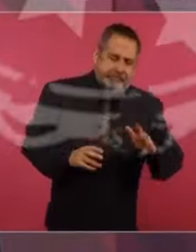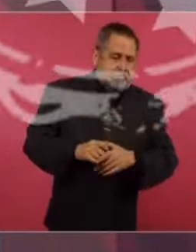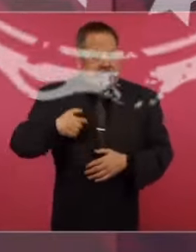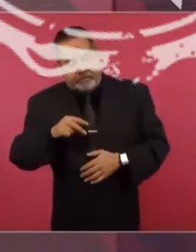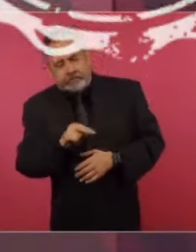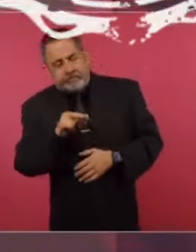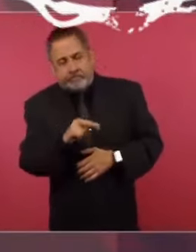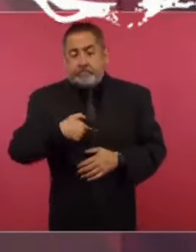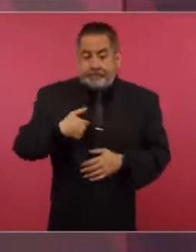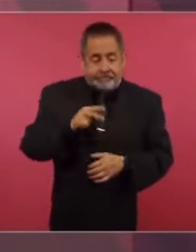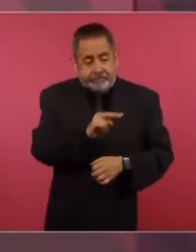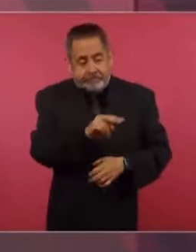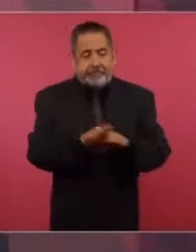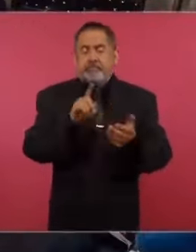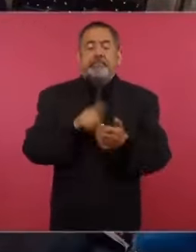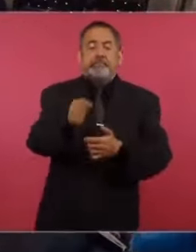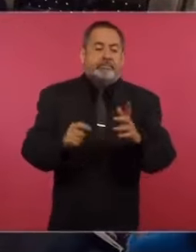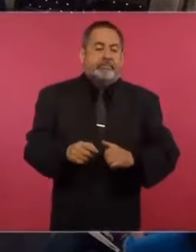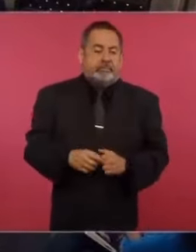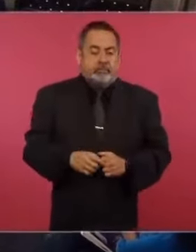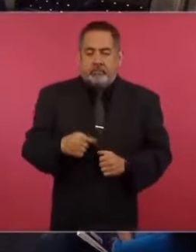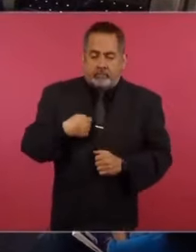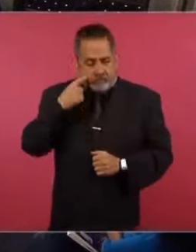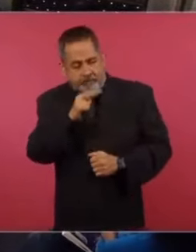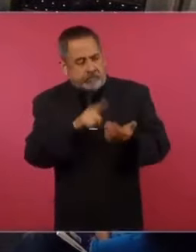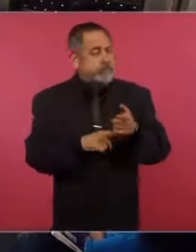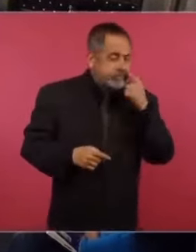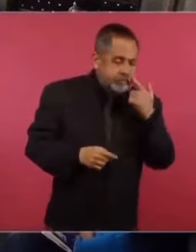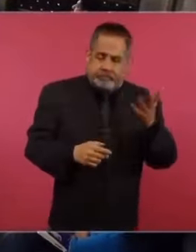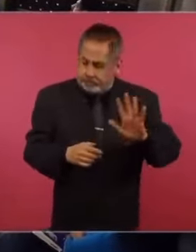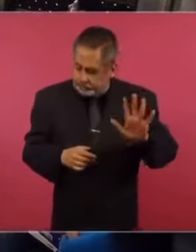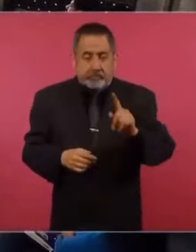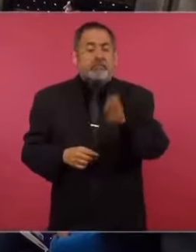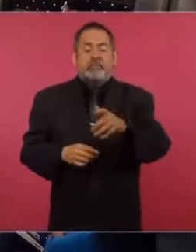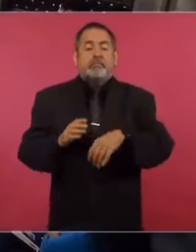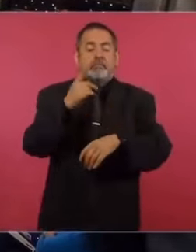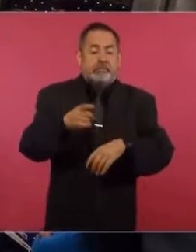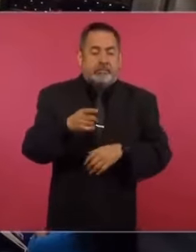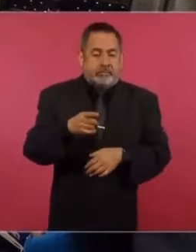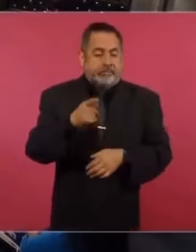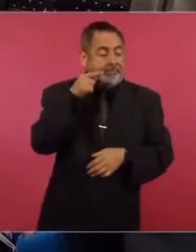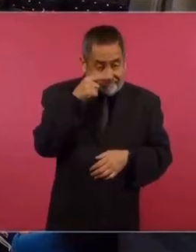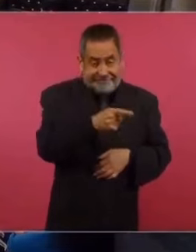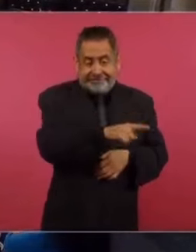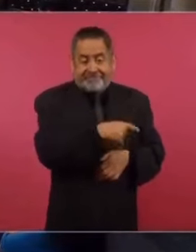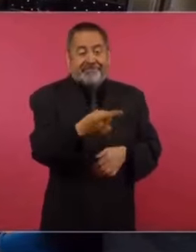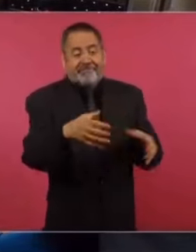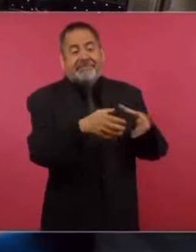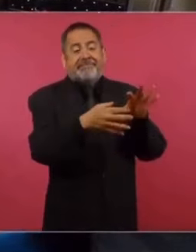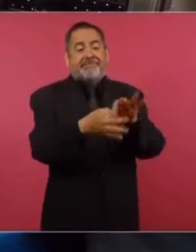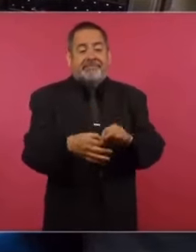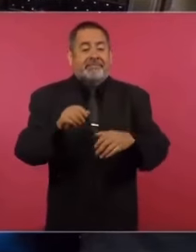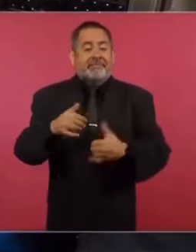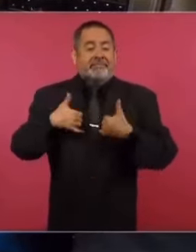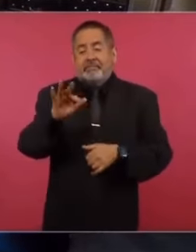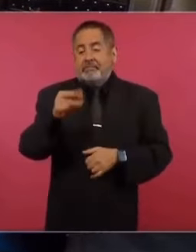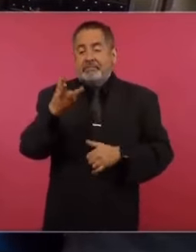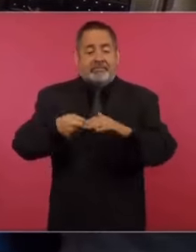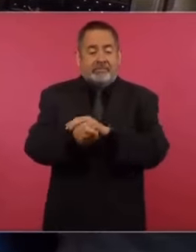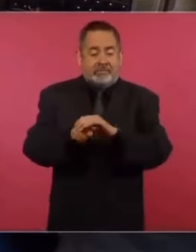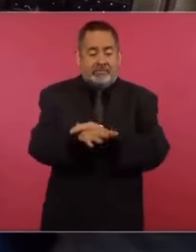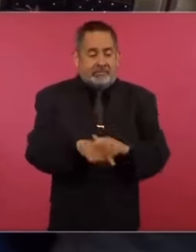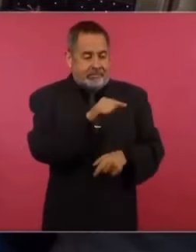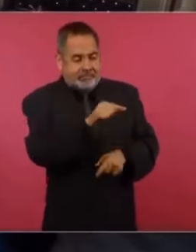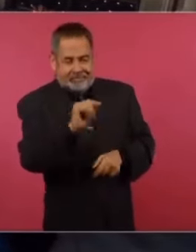Y yo he estado pendiente, fíjense, del caso, no solo porque hay una implicación en la desaparición de los jóvenes de Senapa,